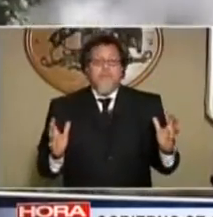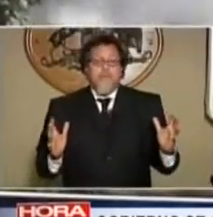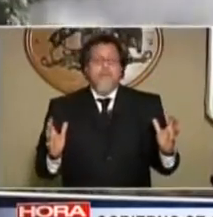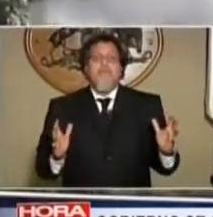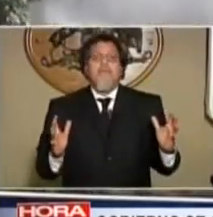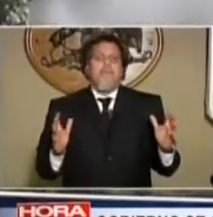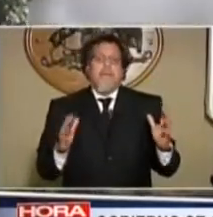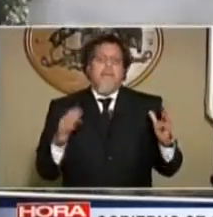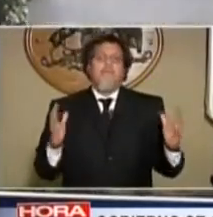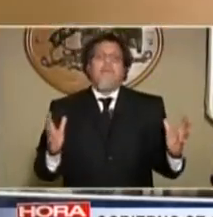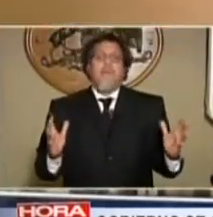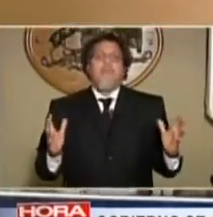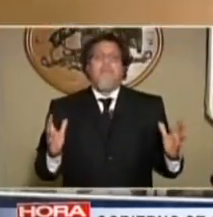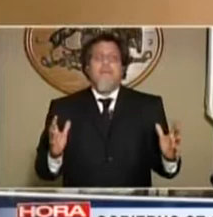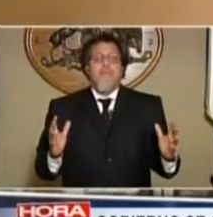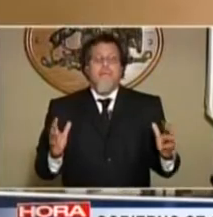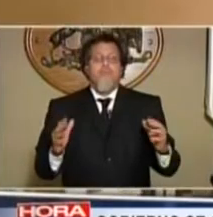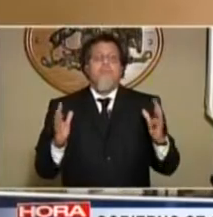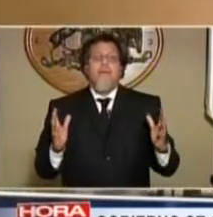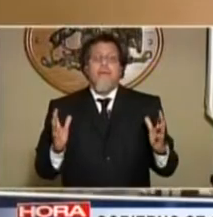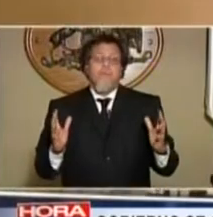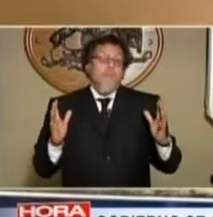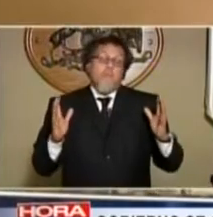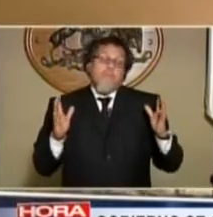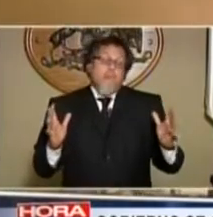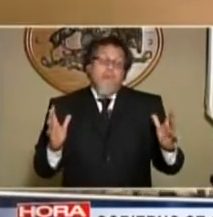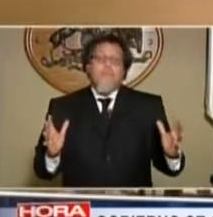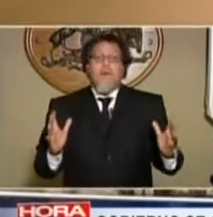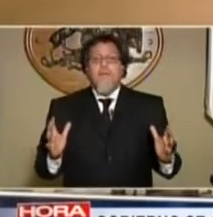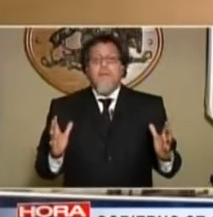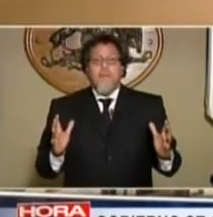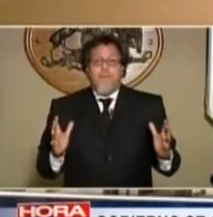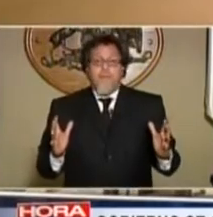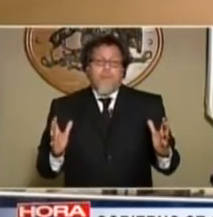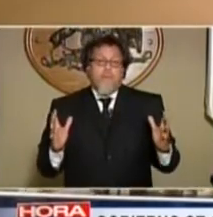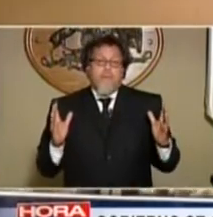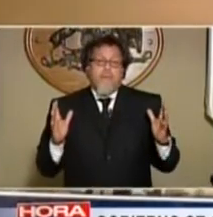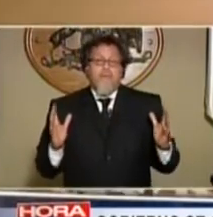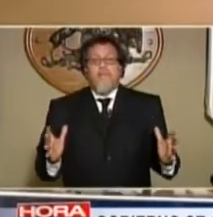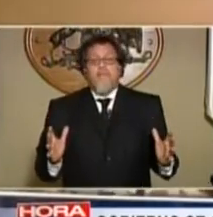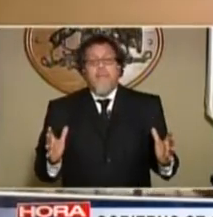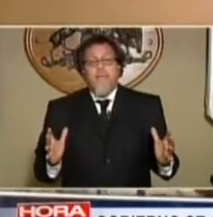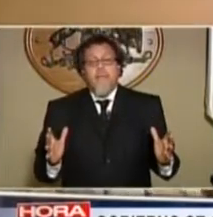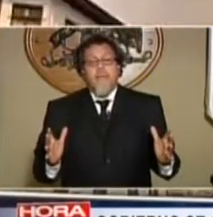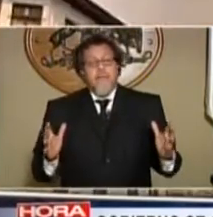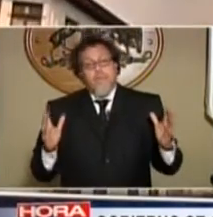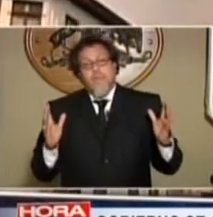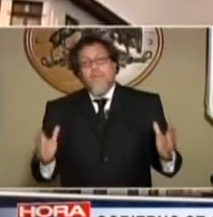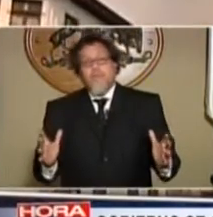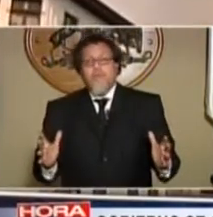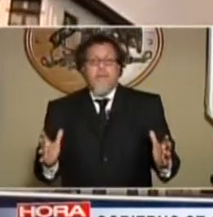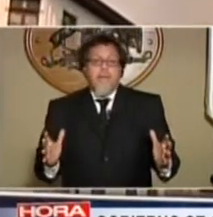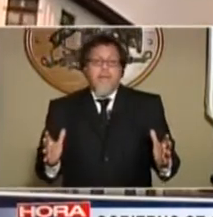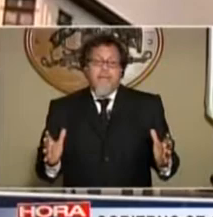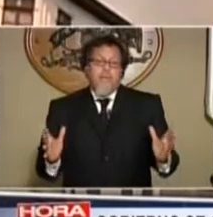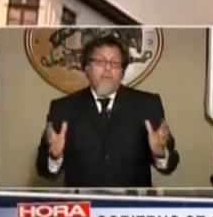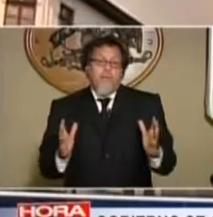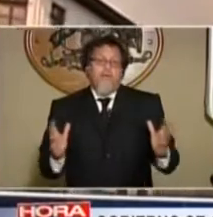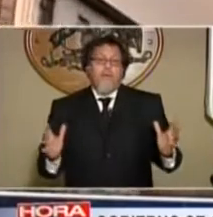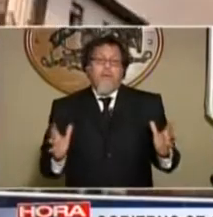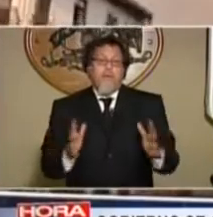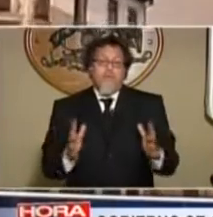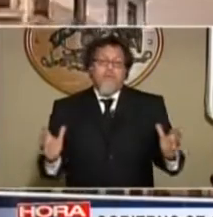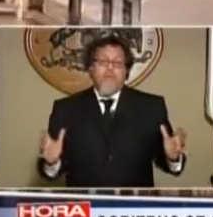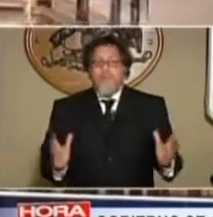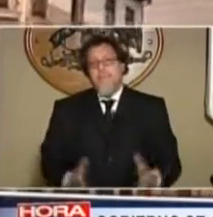Entonces, eso, yo sé que alguien del gobierno me podrá decir que eso es muy caro. Es muy probable, pero con 2.500 familias y 11.000 personas en la calle,